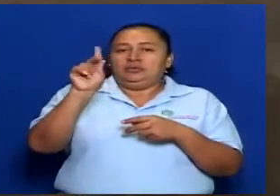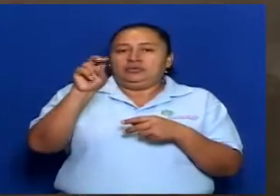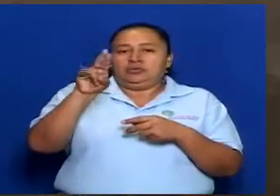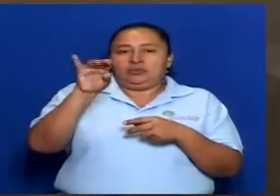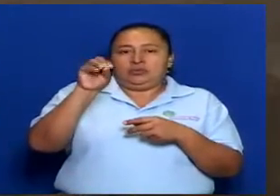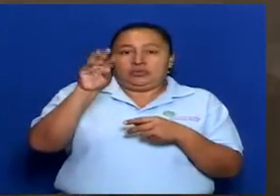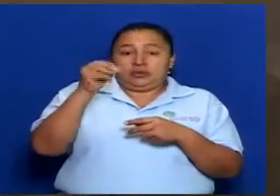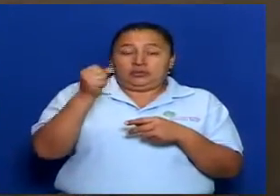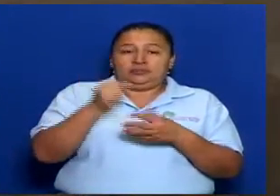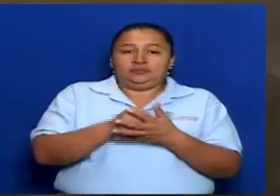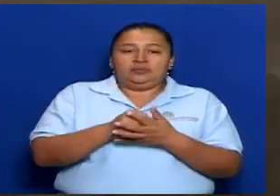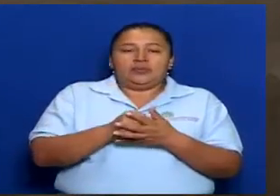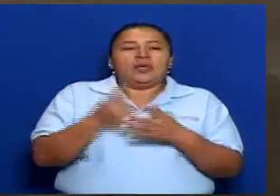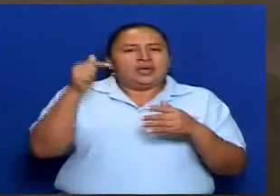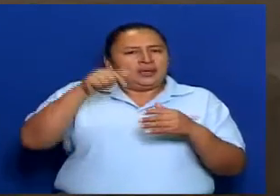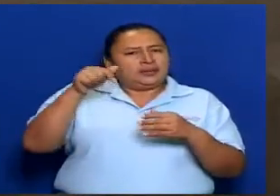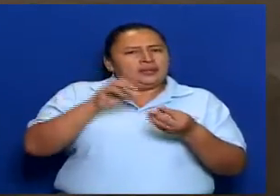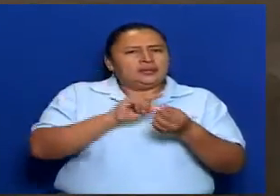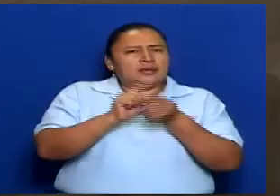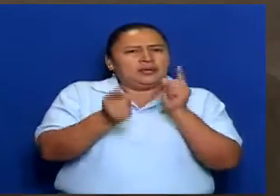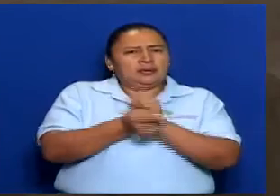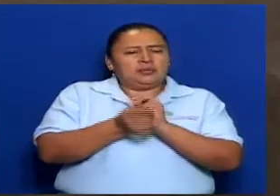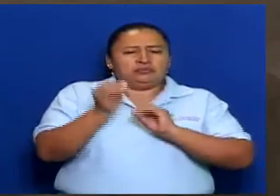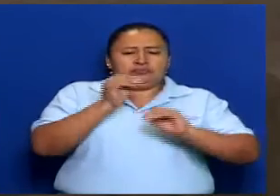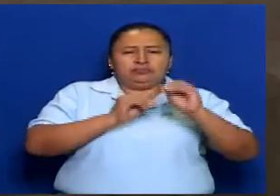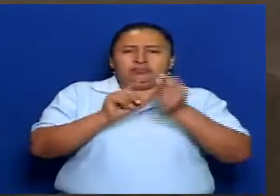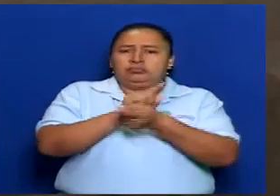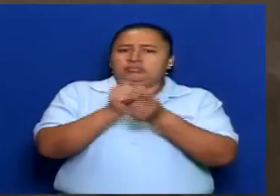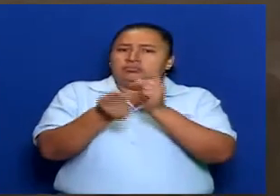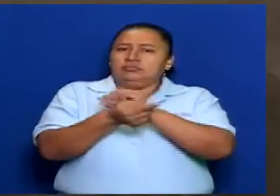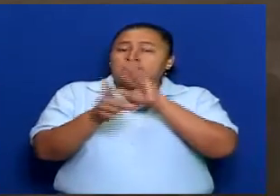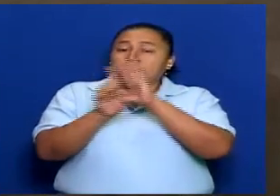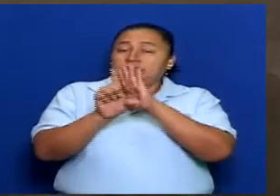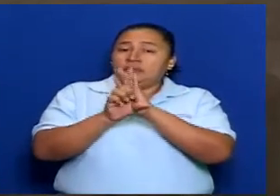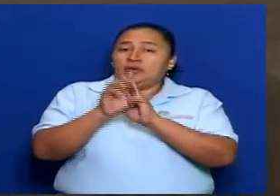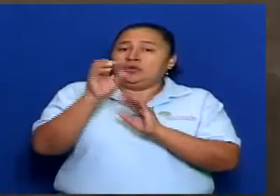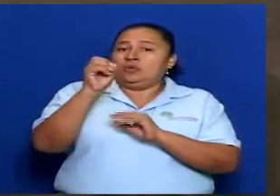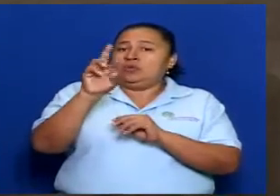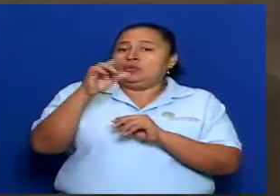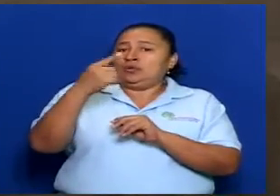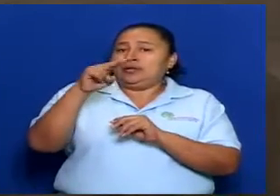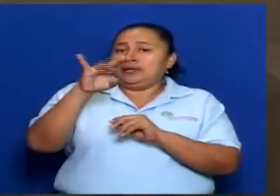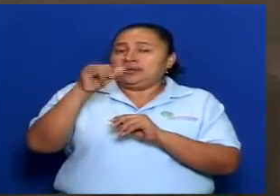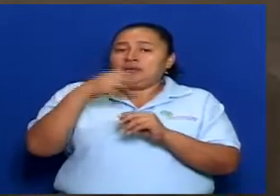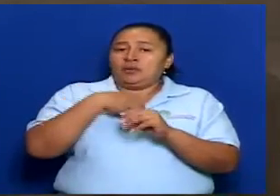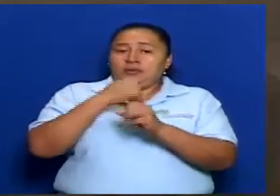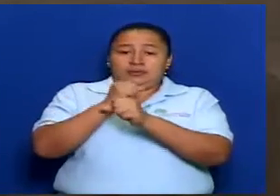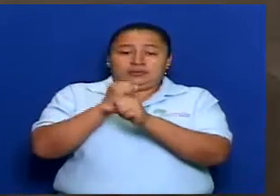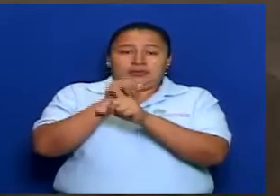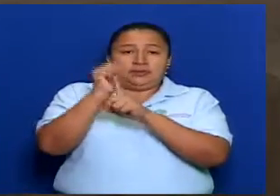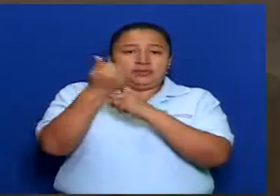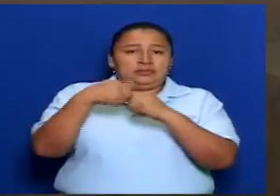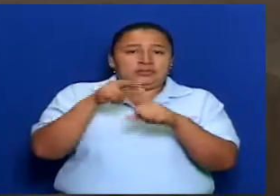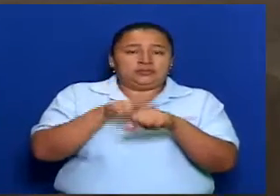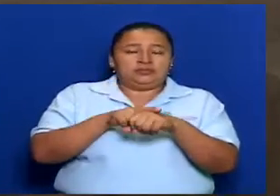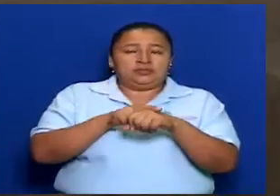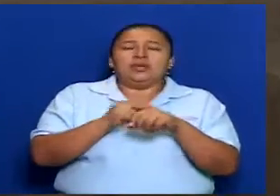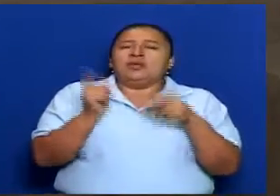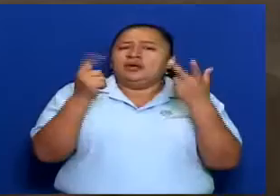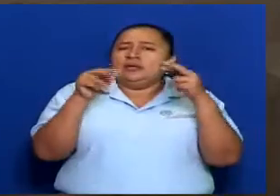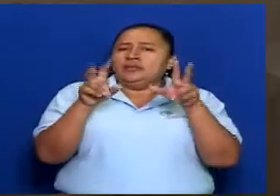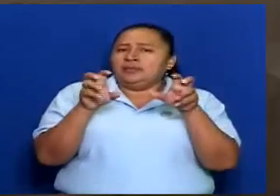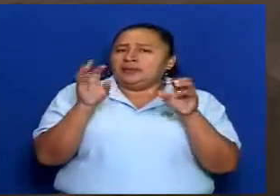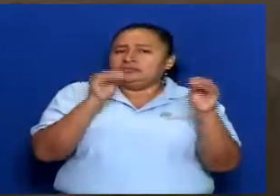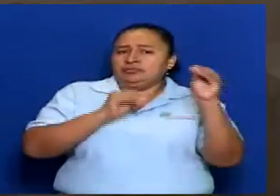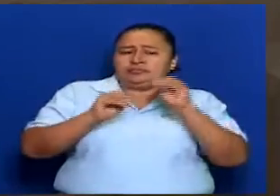dentro de las reformas a la ley orgánica de la Asamblea Nacional. Con respecto a reformas, las reformas